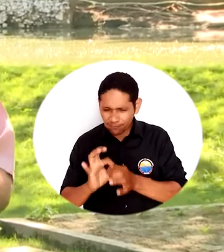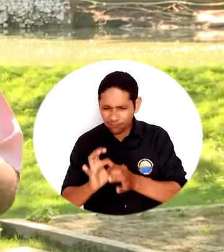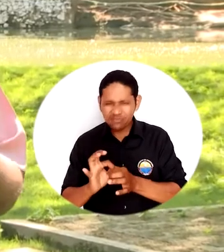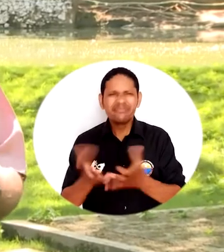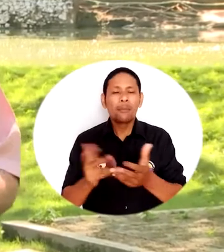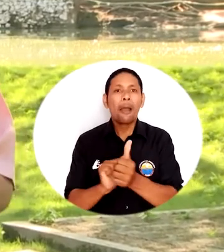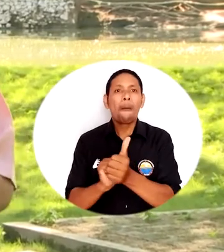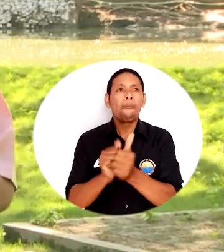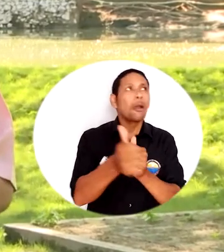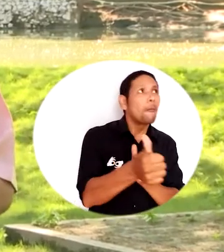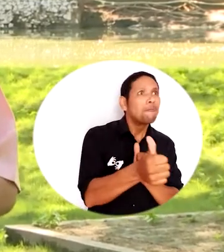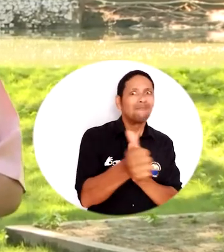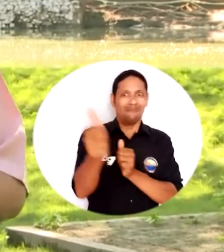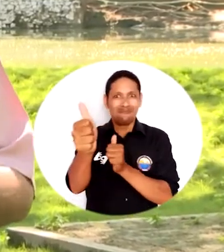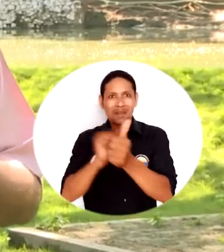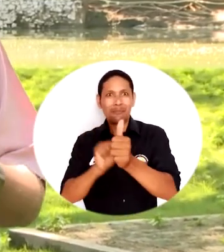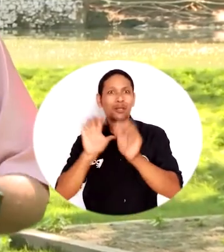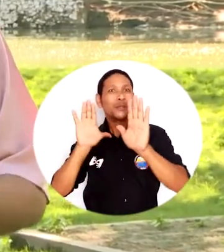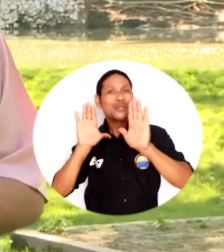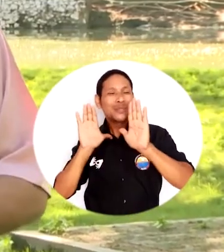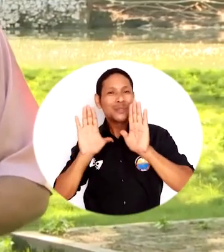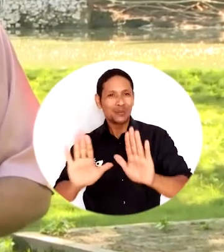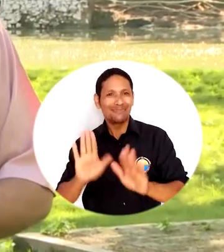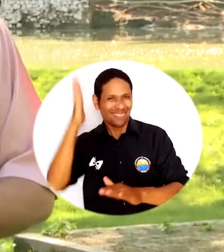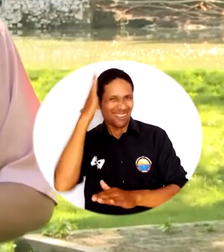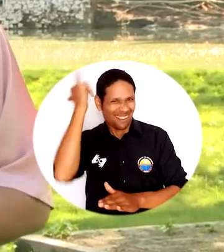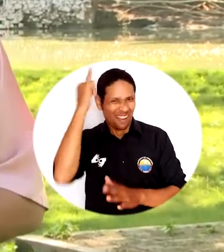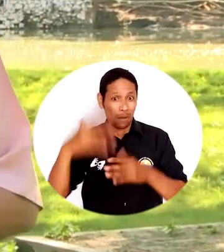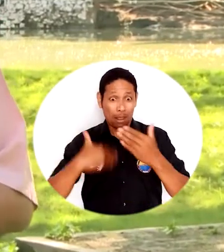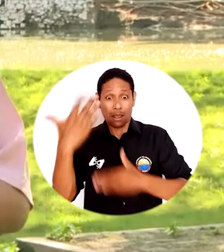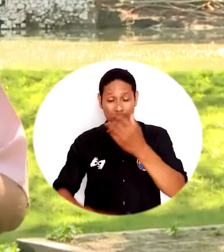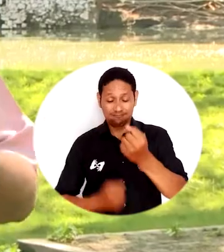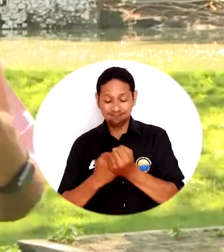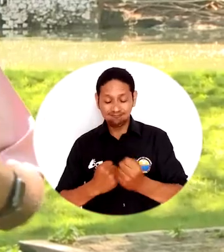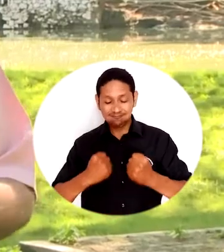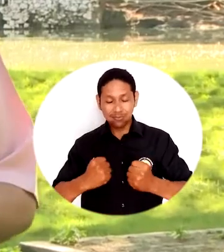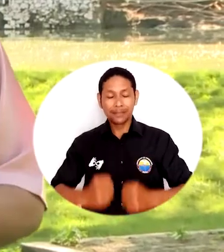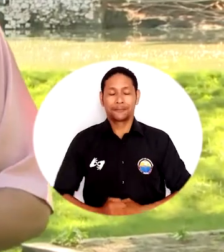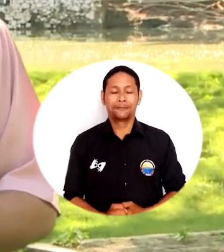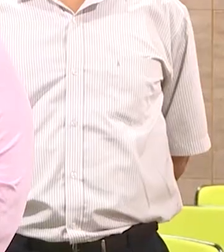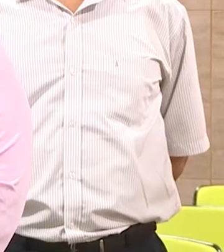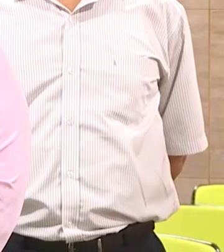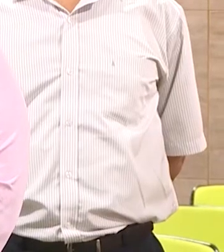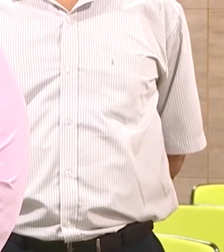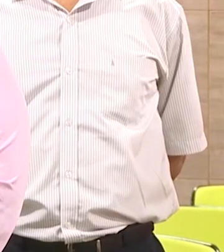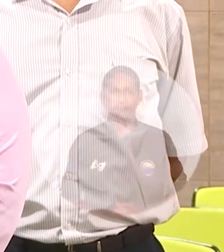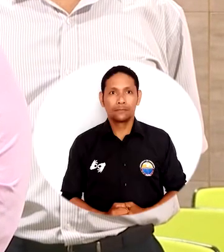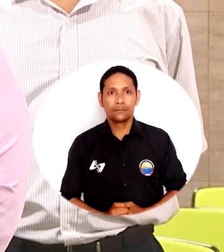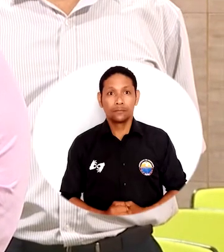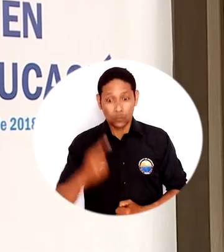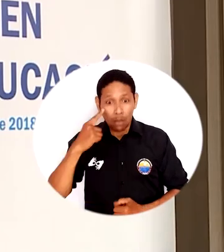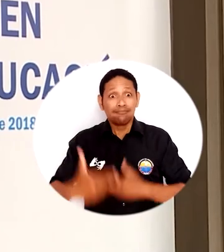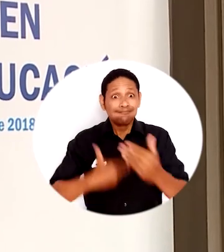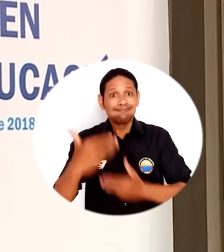que vienen trabajando con nosotros en el intercambio recíproco académico para afianzar los procesos. Desde la Dirección